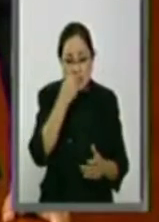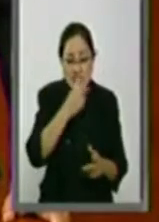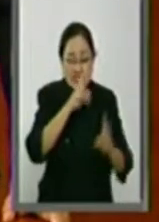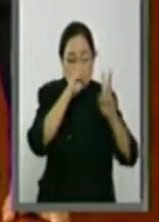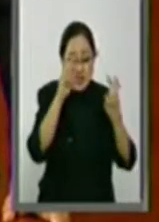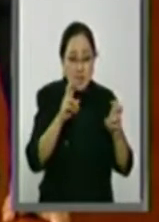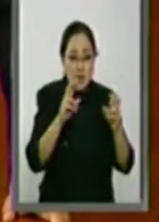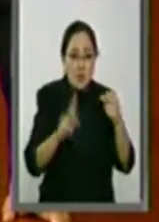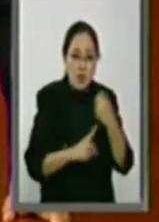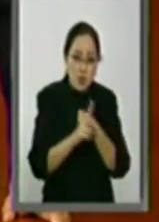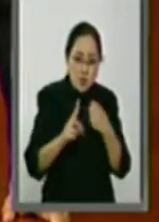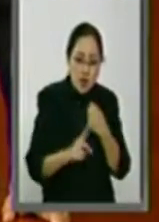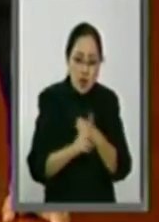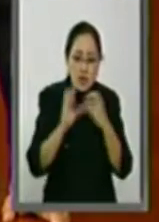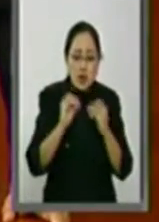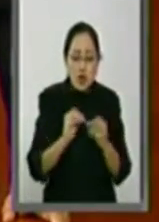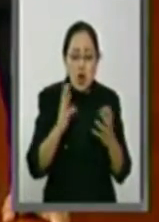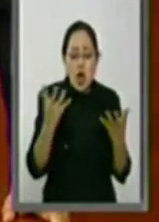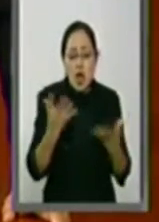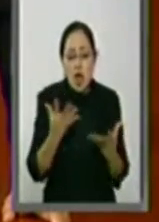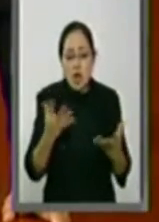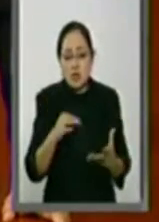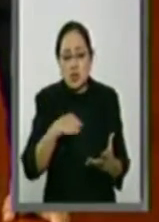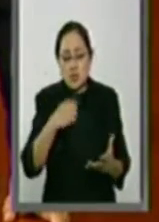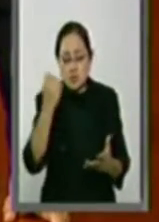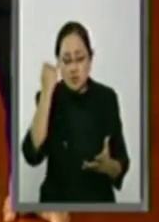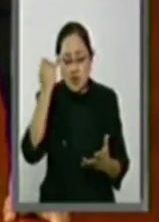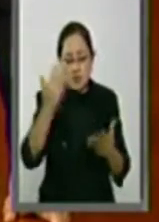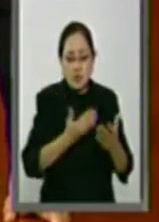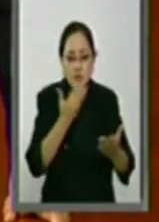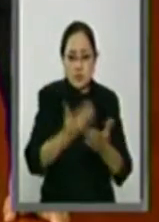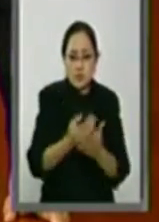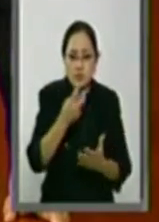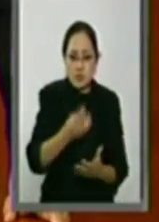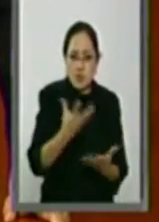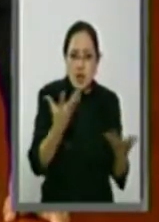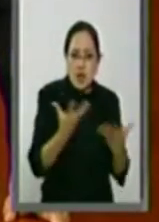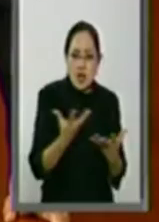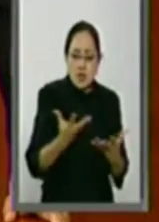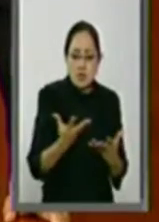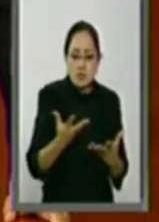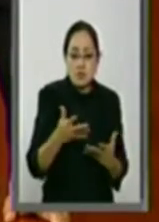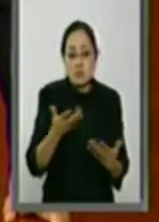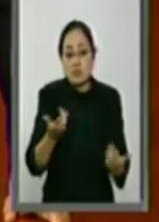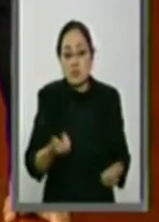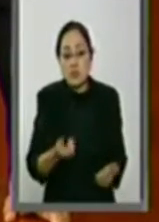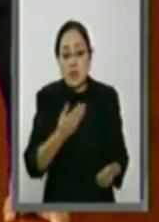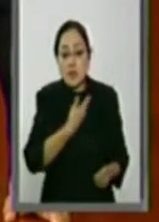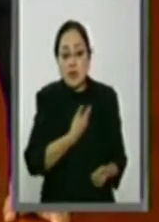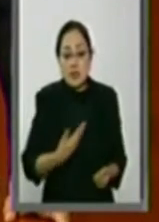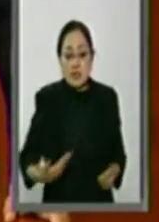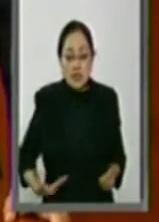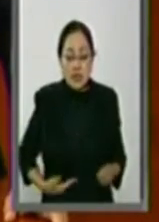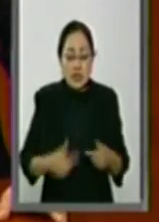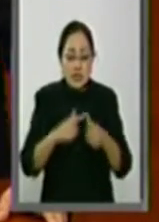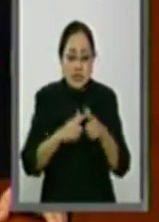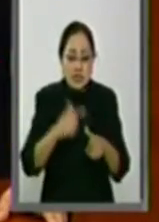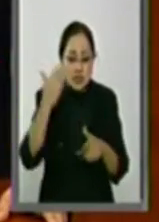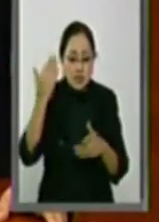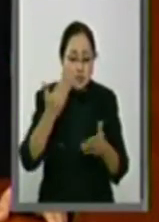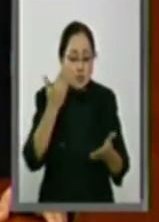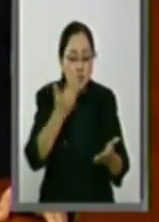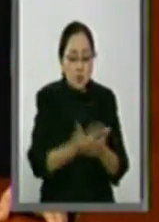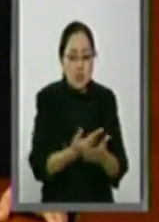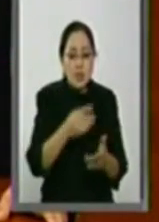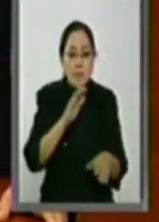que pueda ocasionar una iniciativa, sin duda alguna el Presidente seguirá proponiendo al Poder